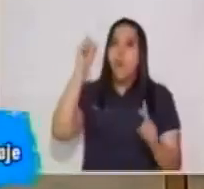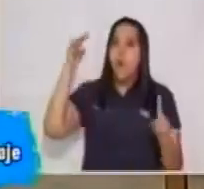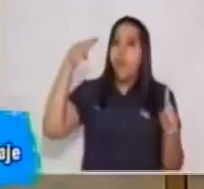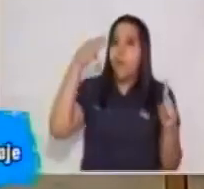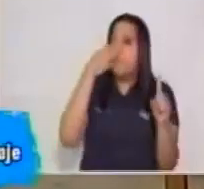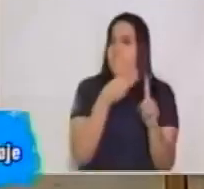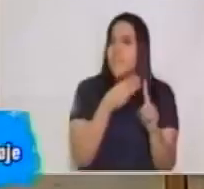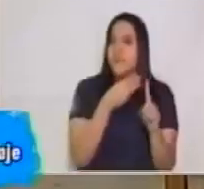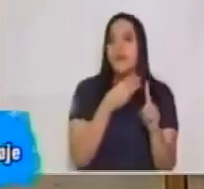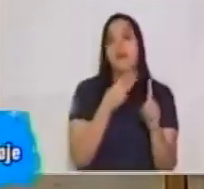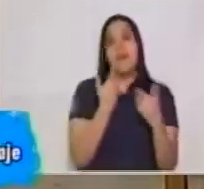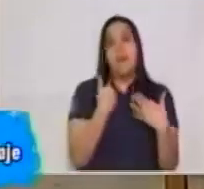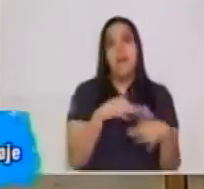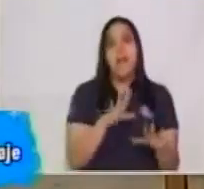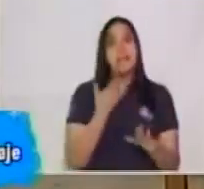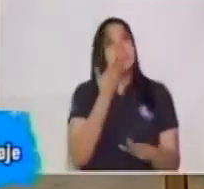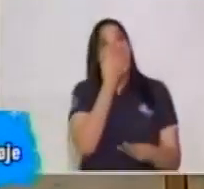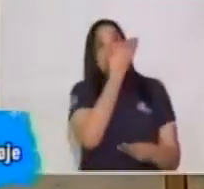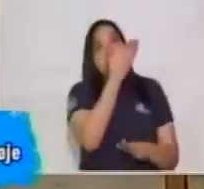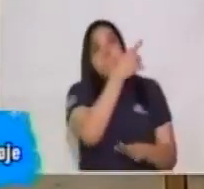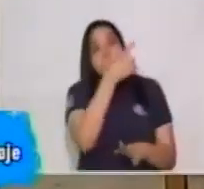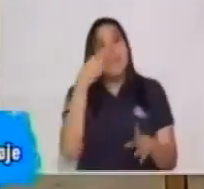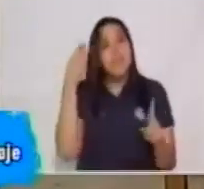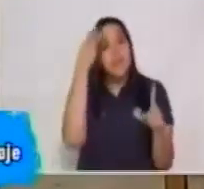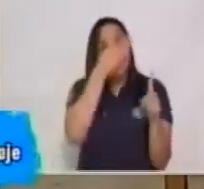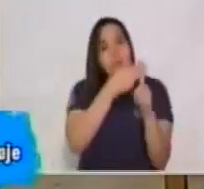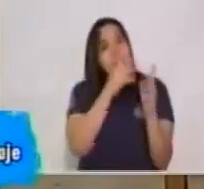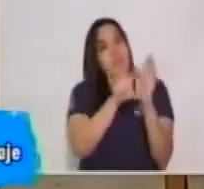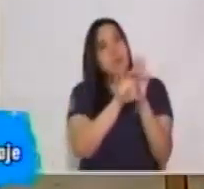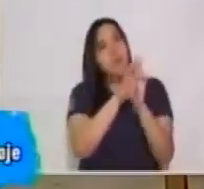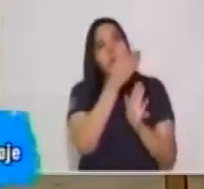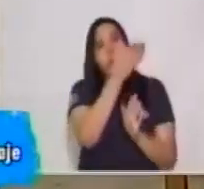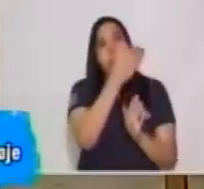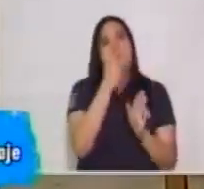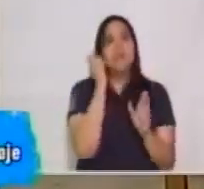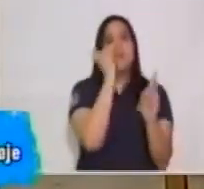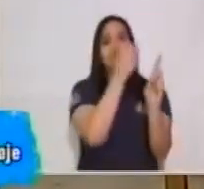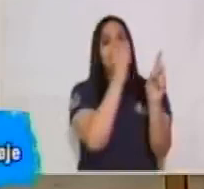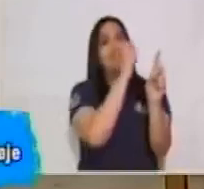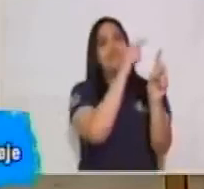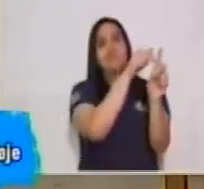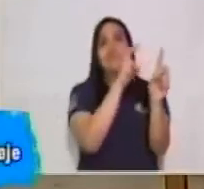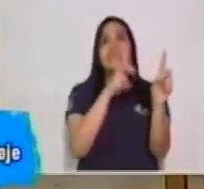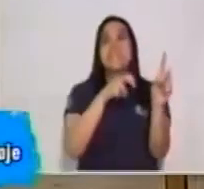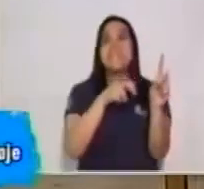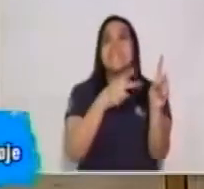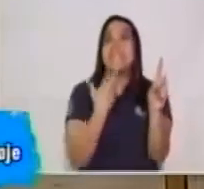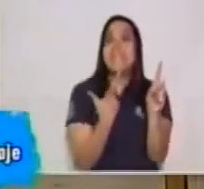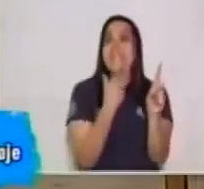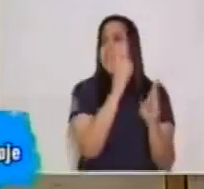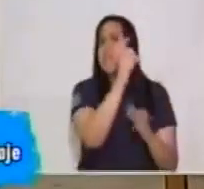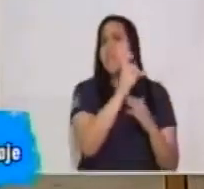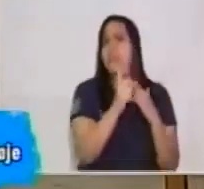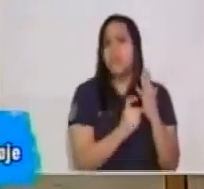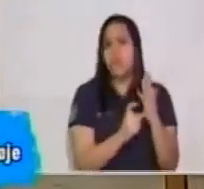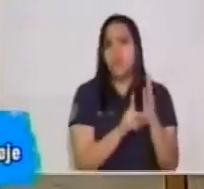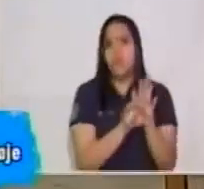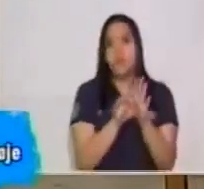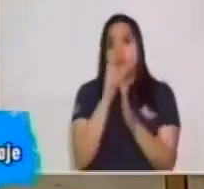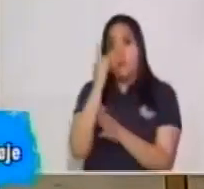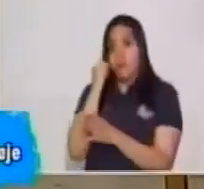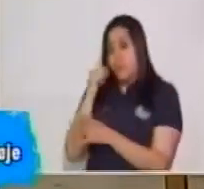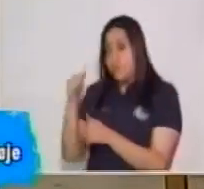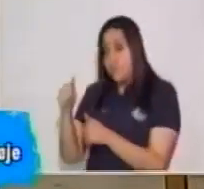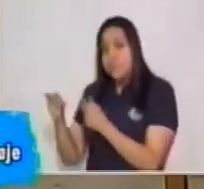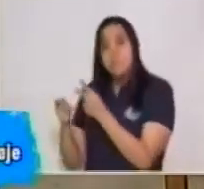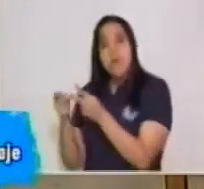Primero, quien está pidiendo el clavo es obtener el clavo, es decir, comunicar porque necesita algo. Y Don Anselmo después le va a responder porque necesita